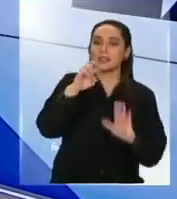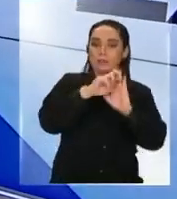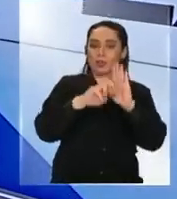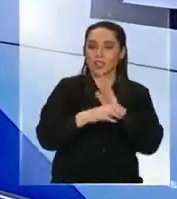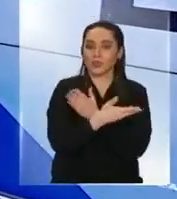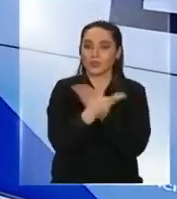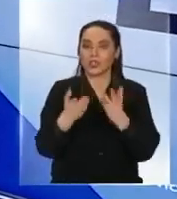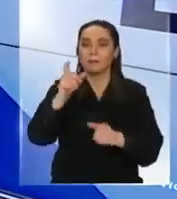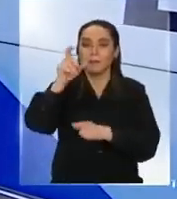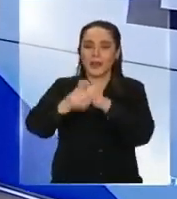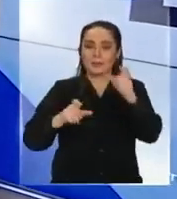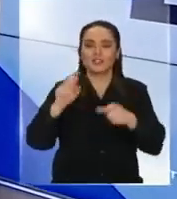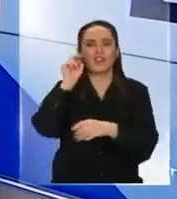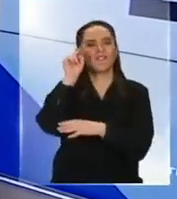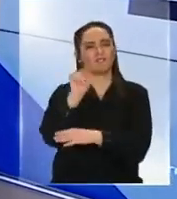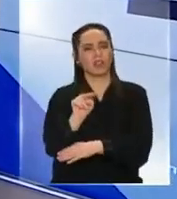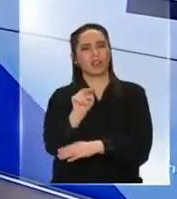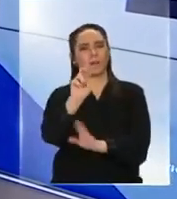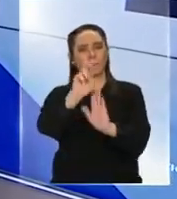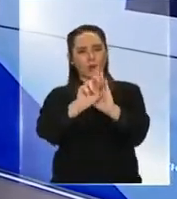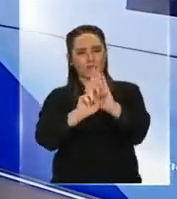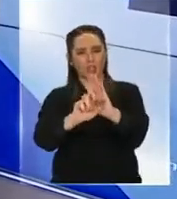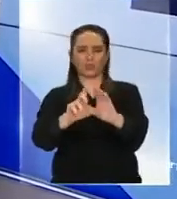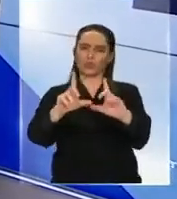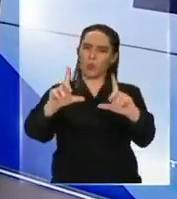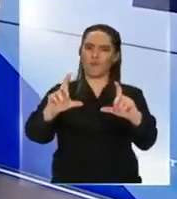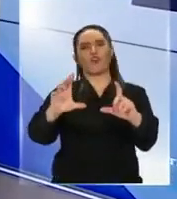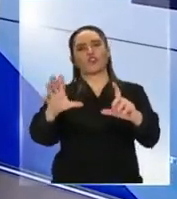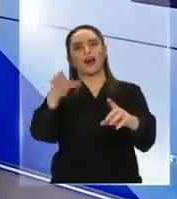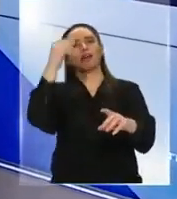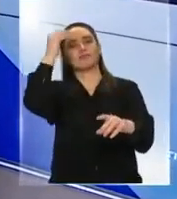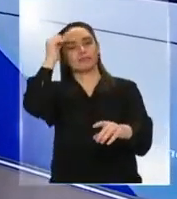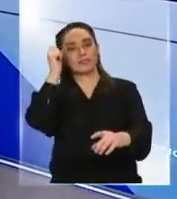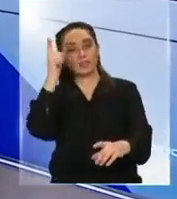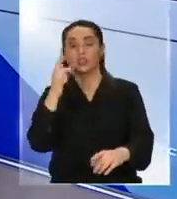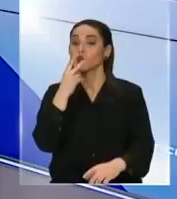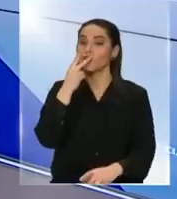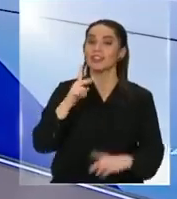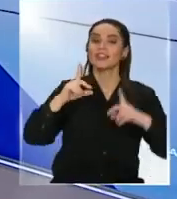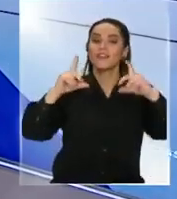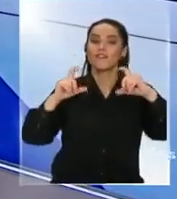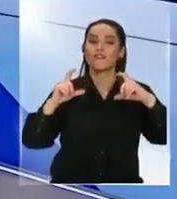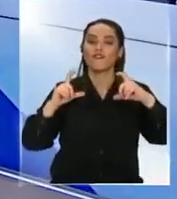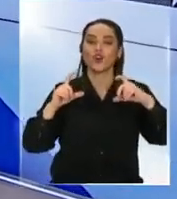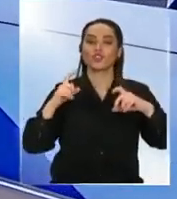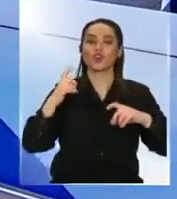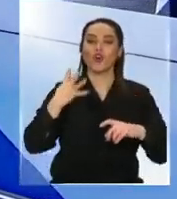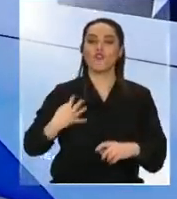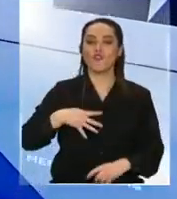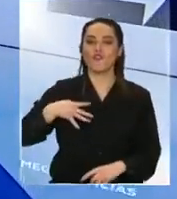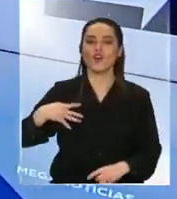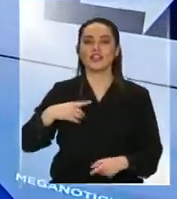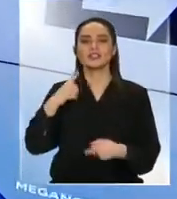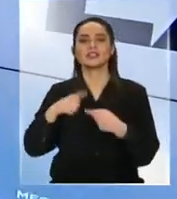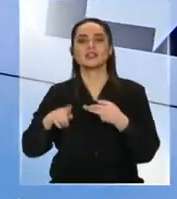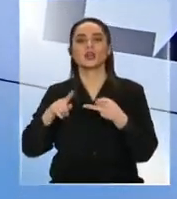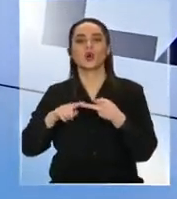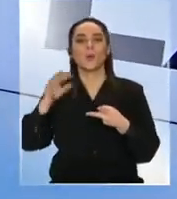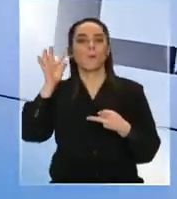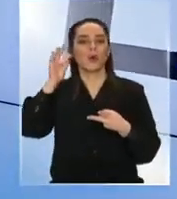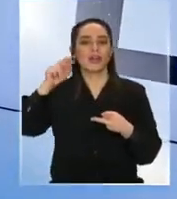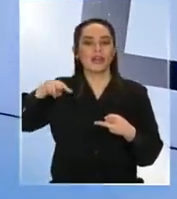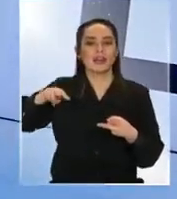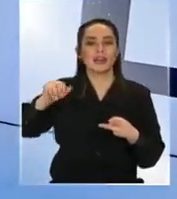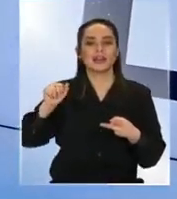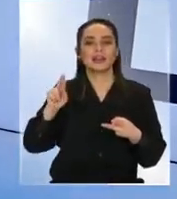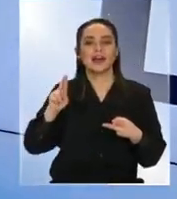para que la gente también se saque una fotografía respecto a ¿viste la foto de Boric con Narváez? la vi sí ¿qué te parece eso? está